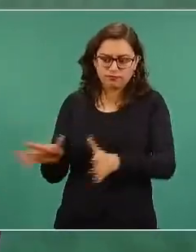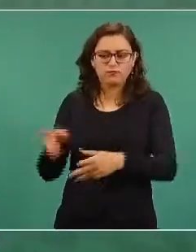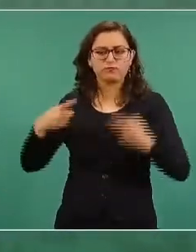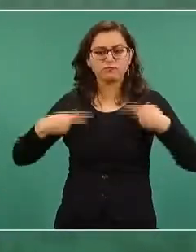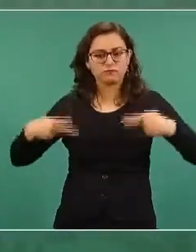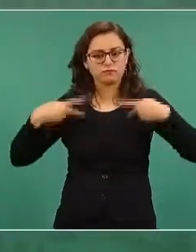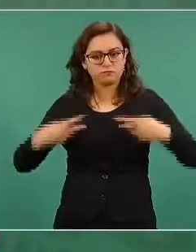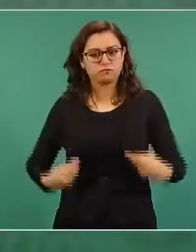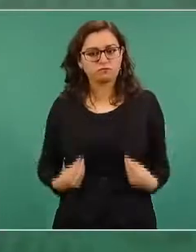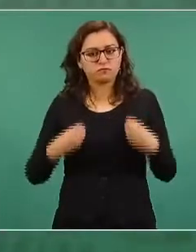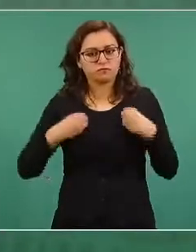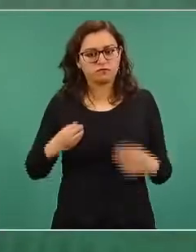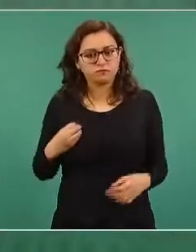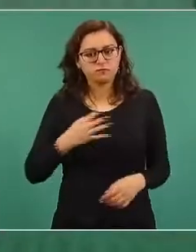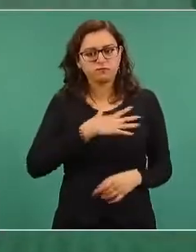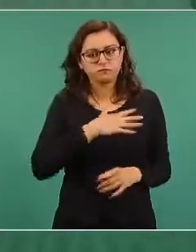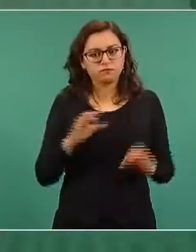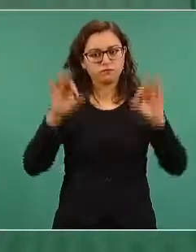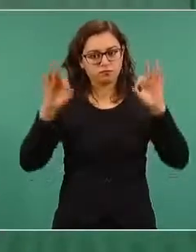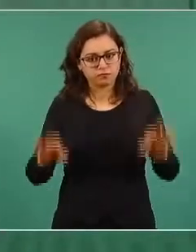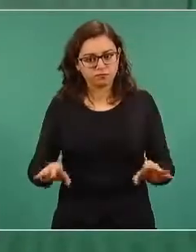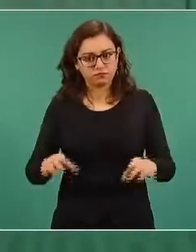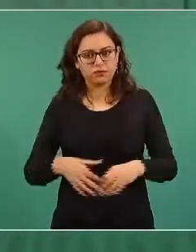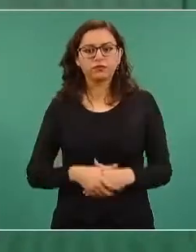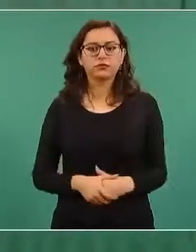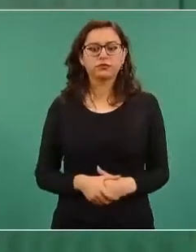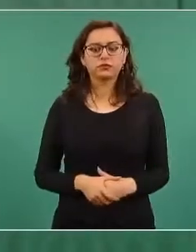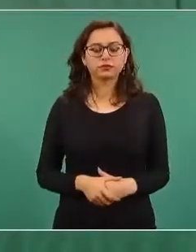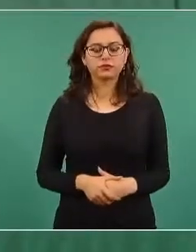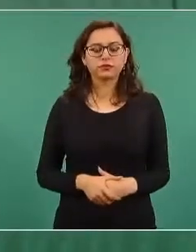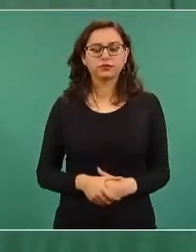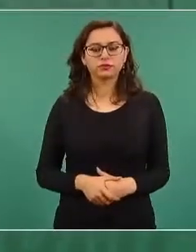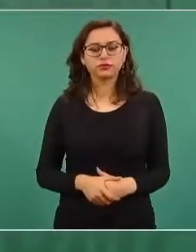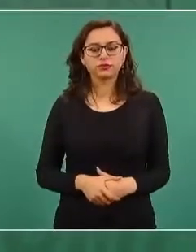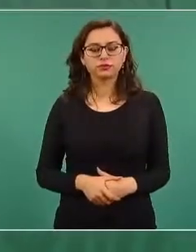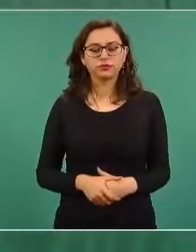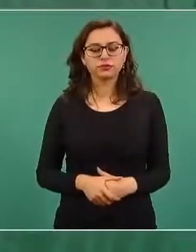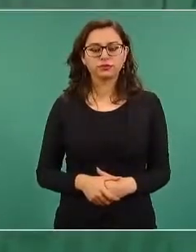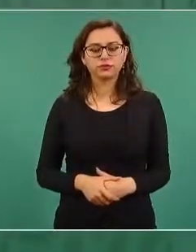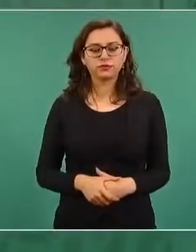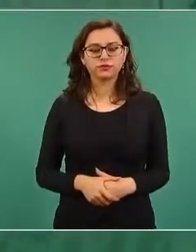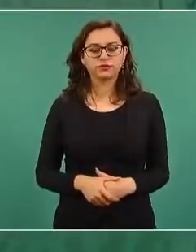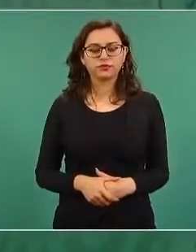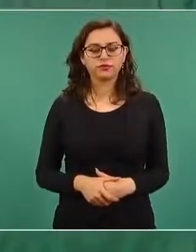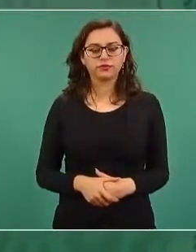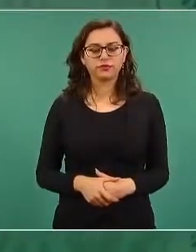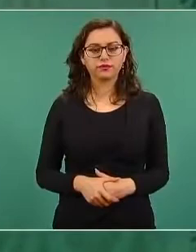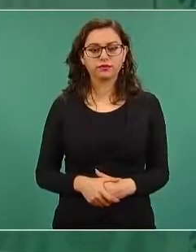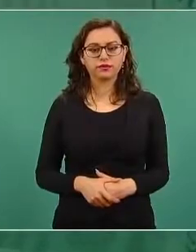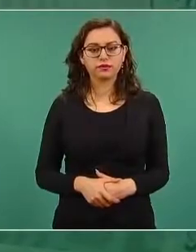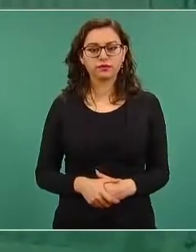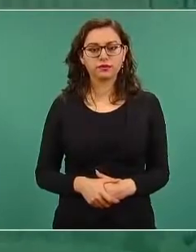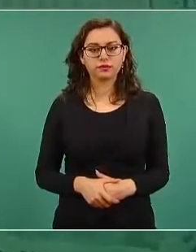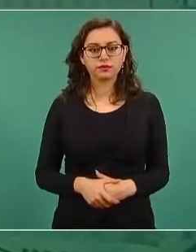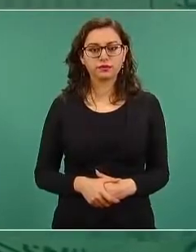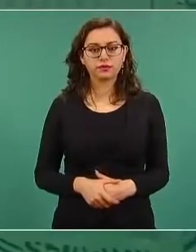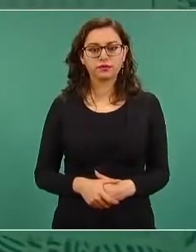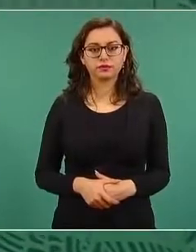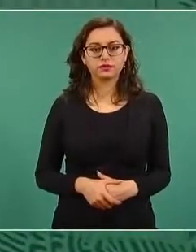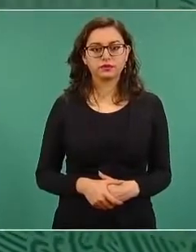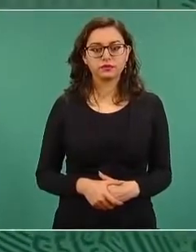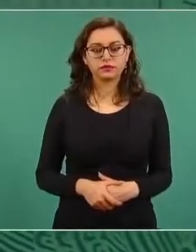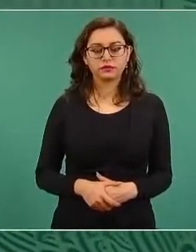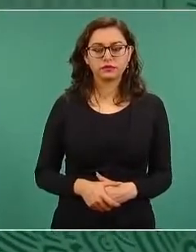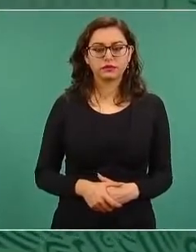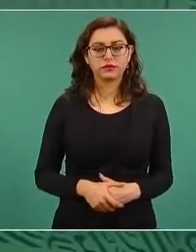Este planteamiento se lo presenté al señor Biden